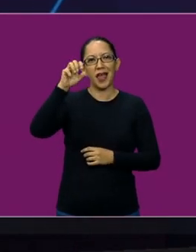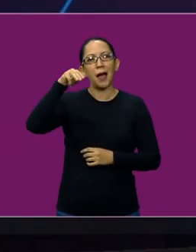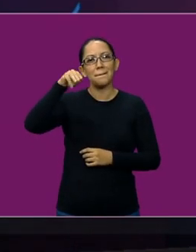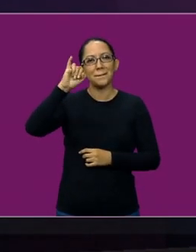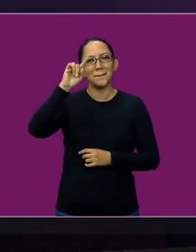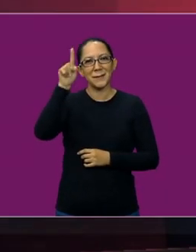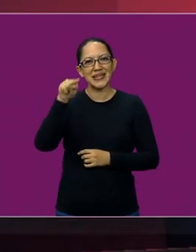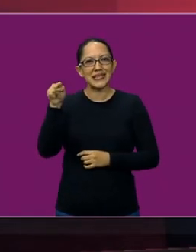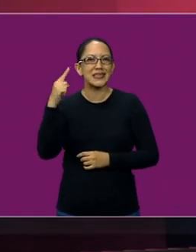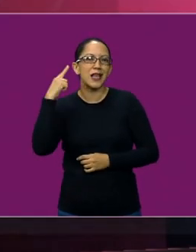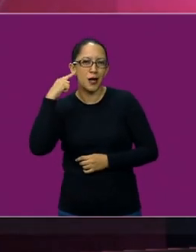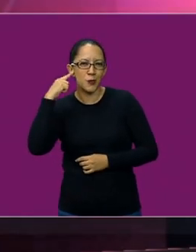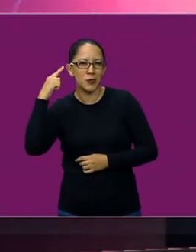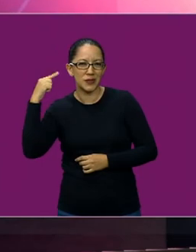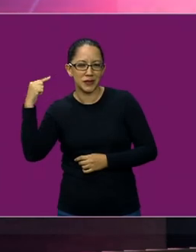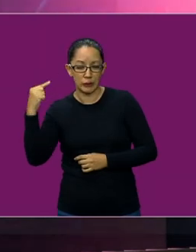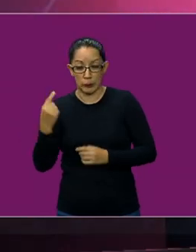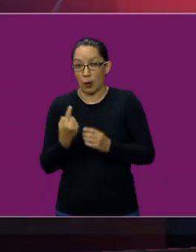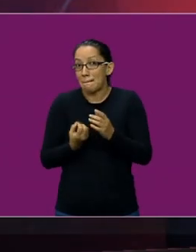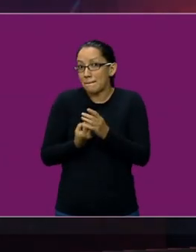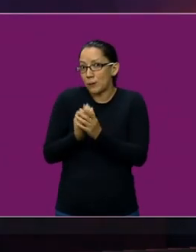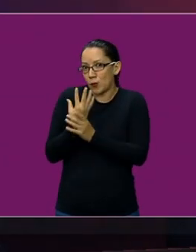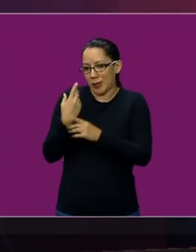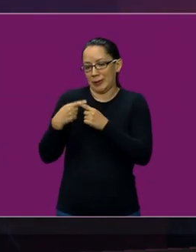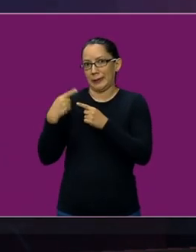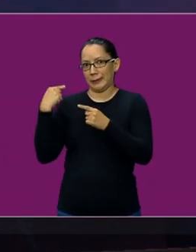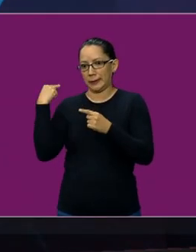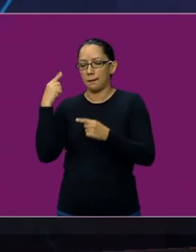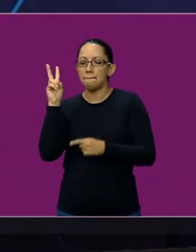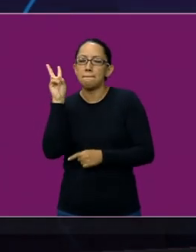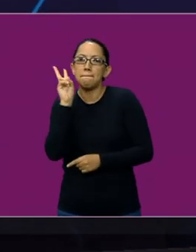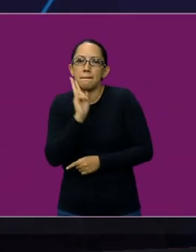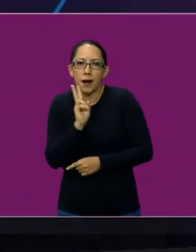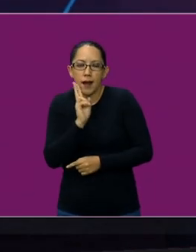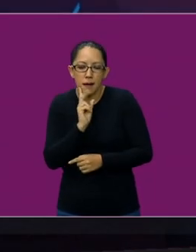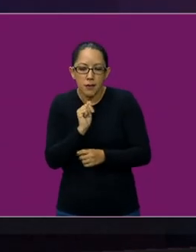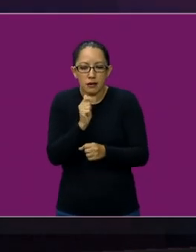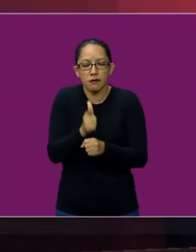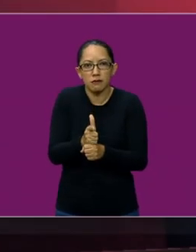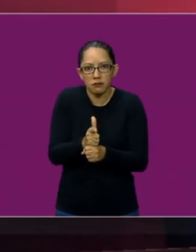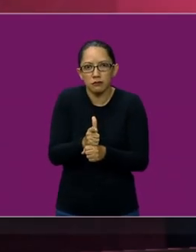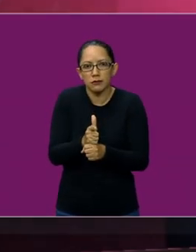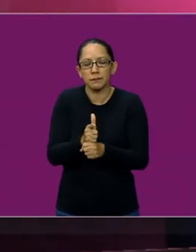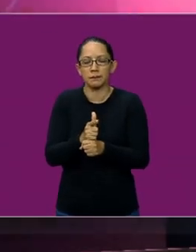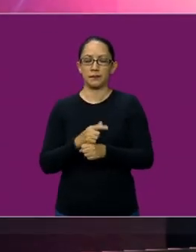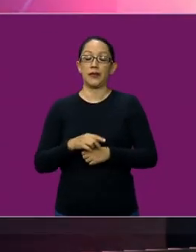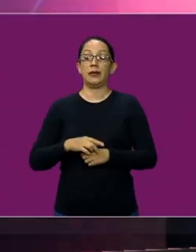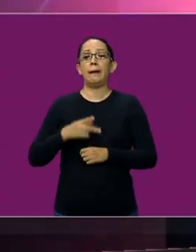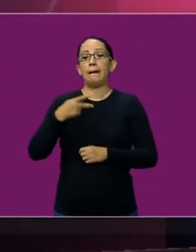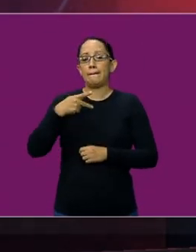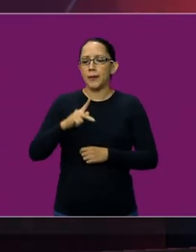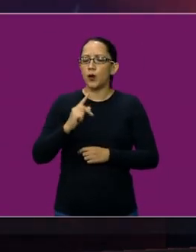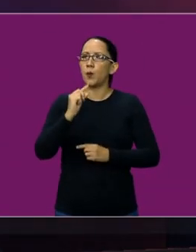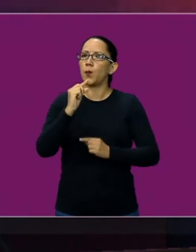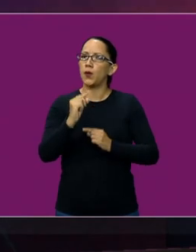ver qué probables enfermedades podrían tener. Y varios años despuesito,